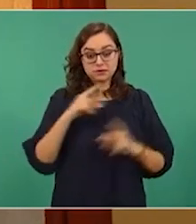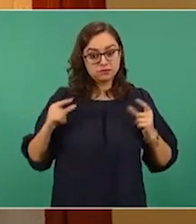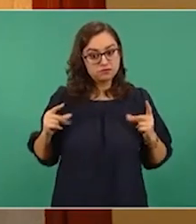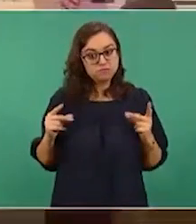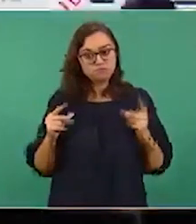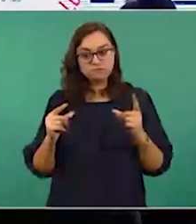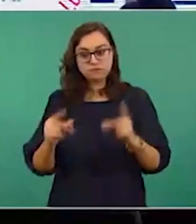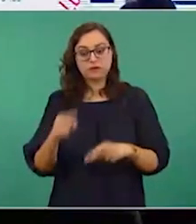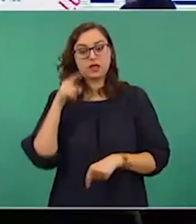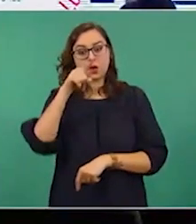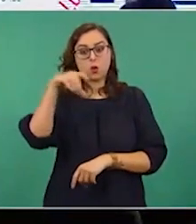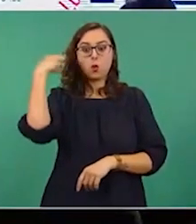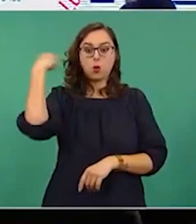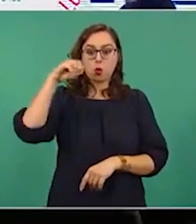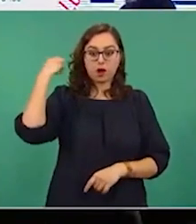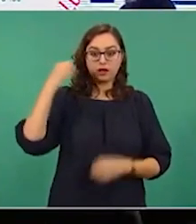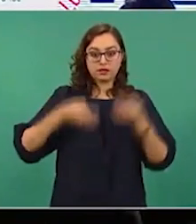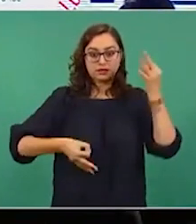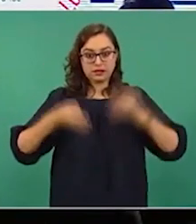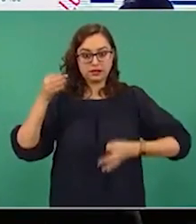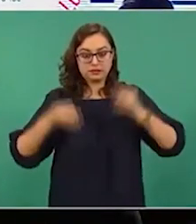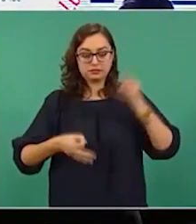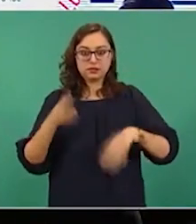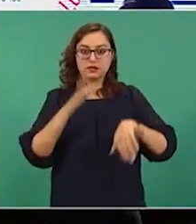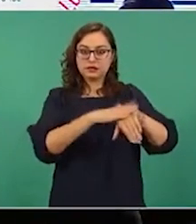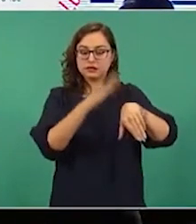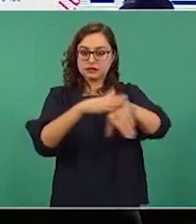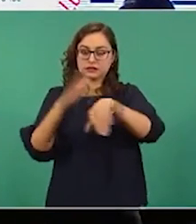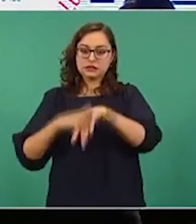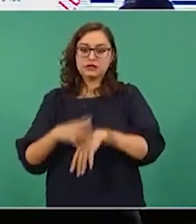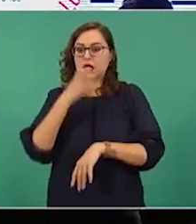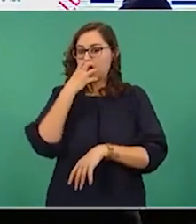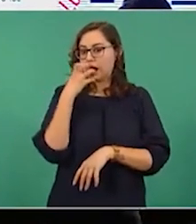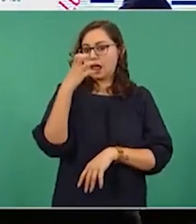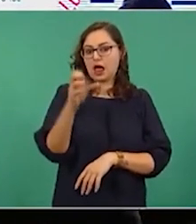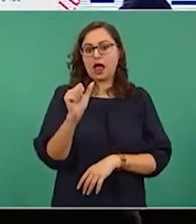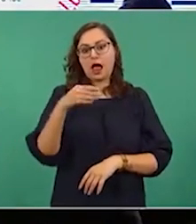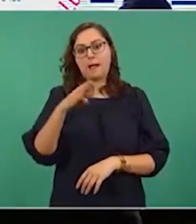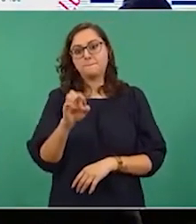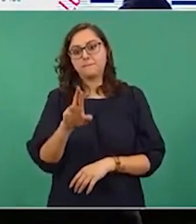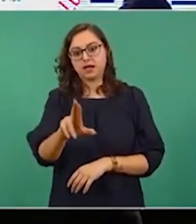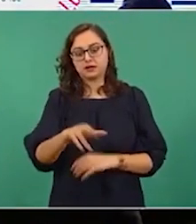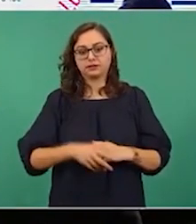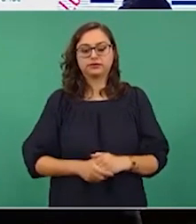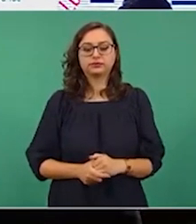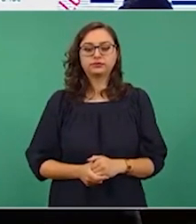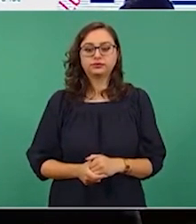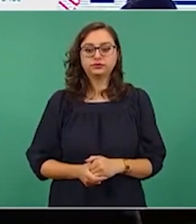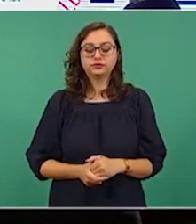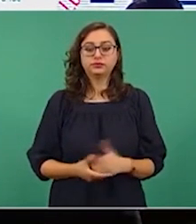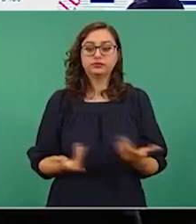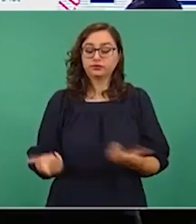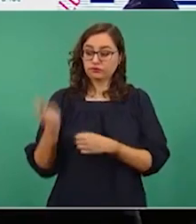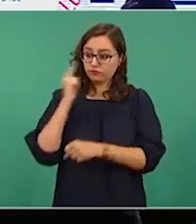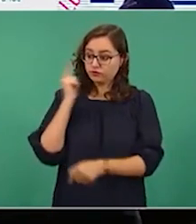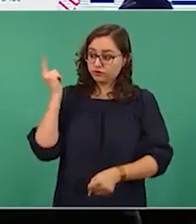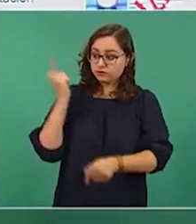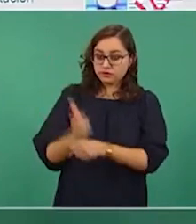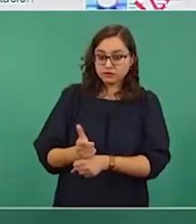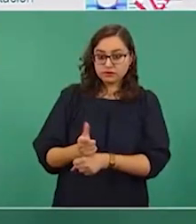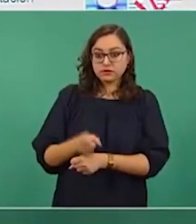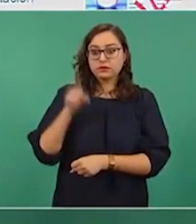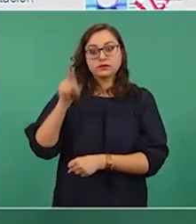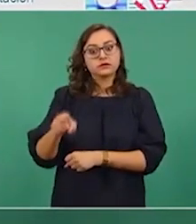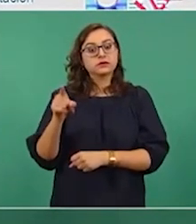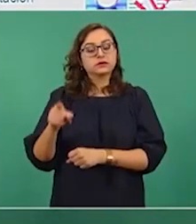Fiscalía de Oaxaca activó la alerta AMBER. Tras su localización en el domicilio,